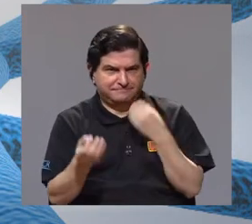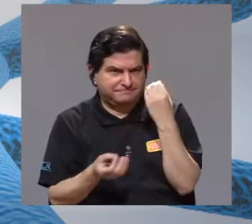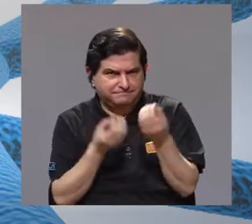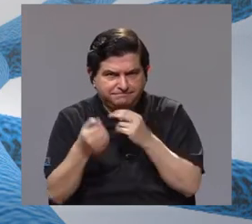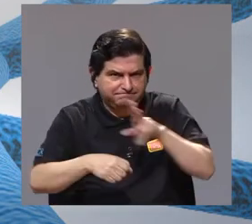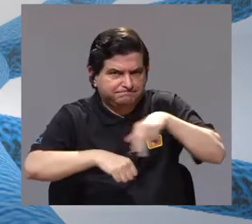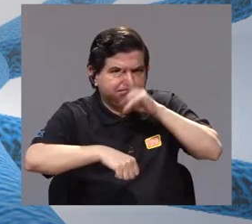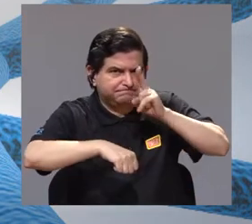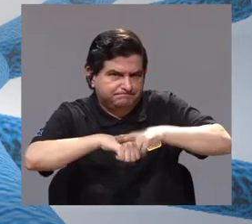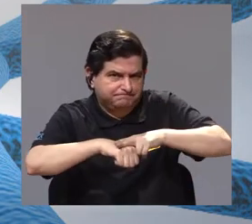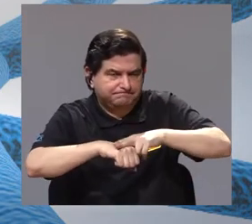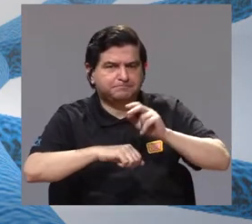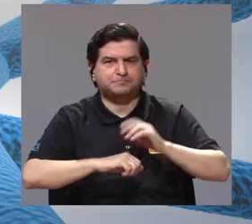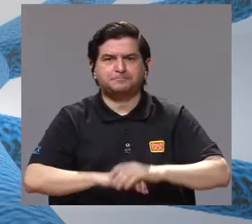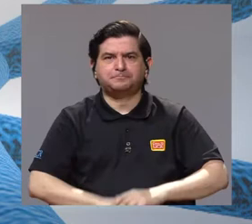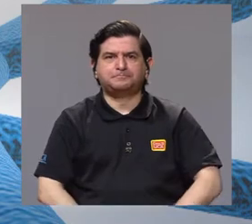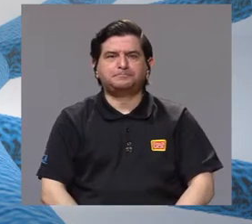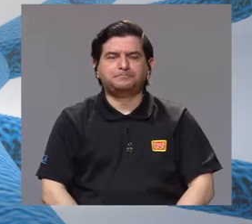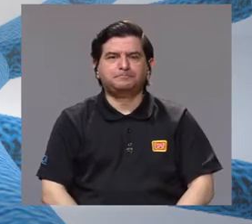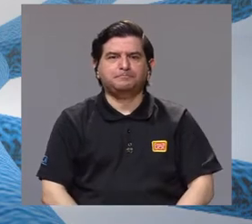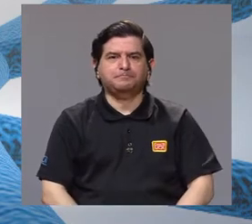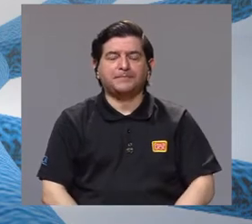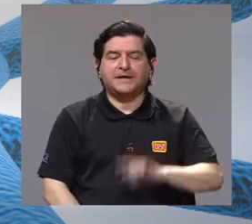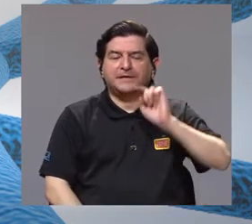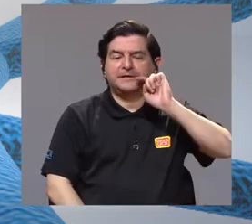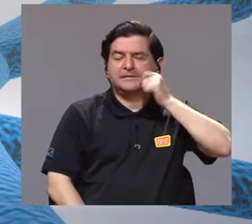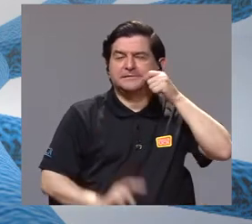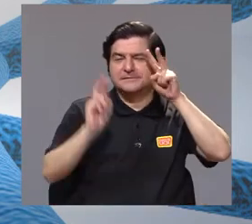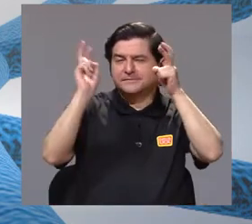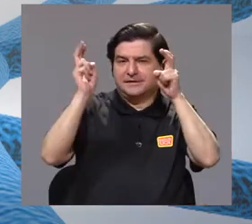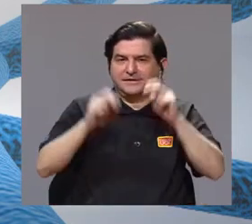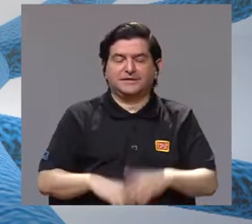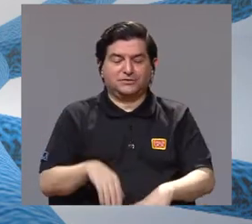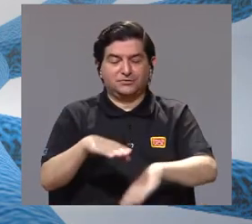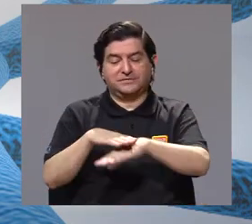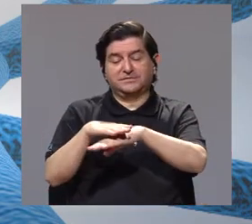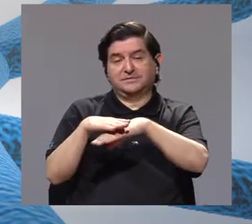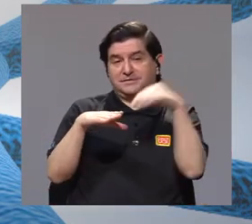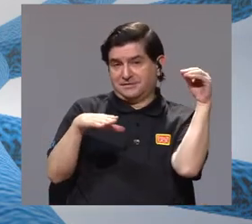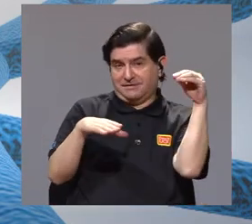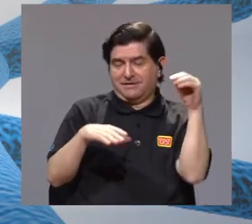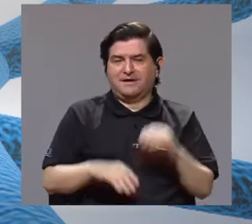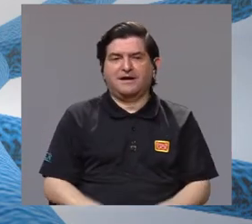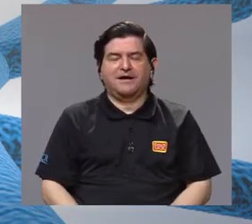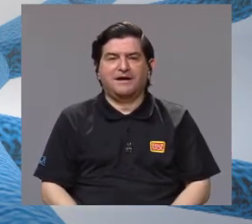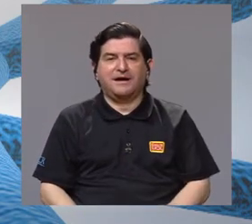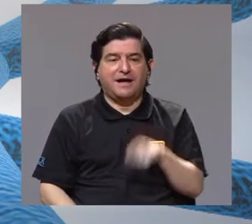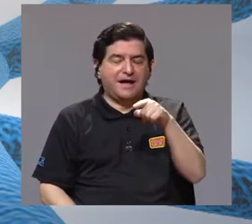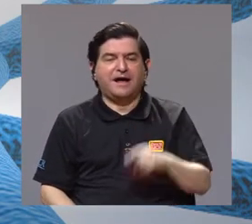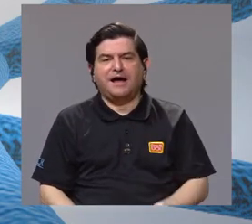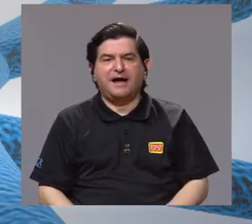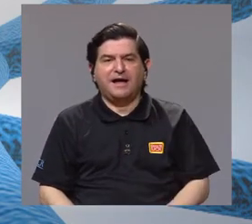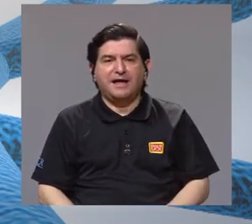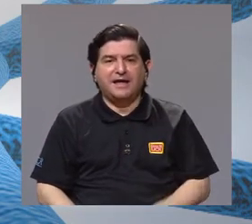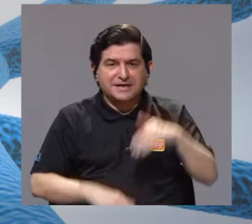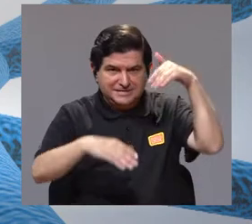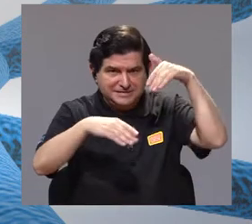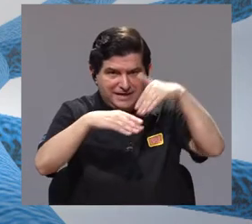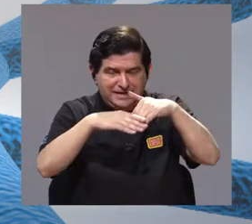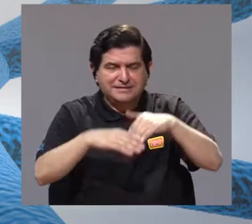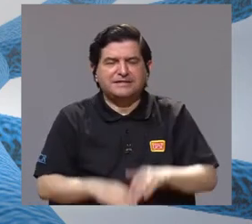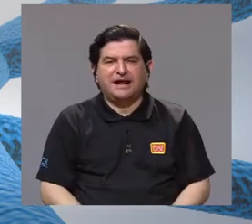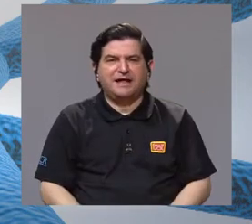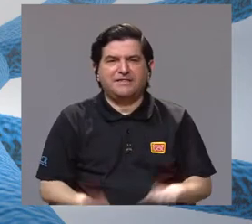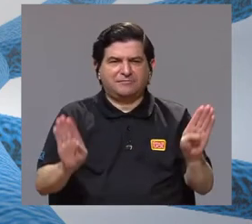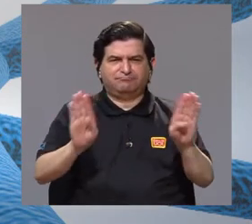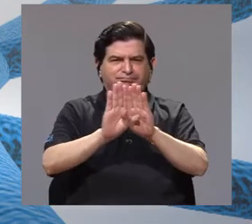Entonces, ¿qué hacemos? Normalmente, digamos, el secreto es sacarlos, ¿verdad? Tapar las entradas de la casa